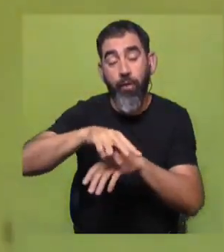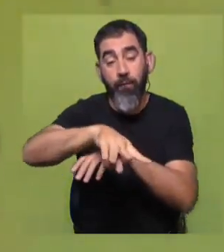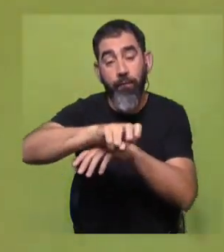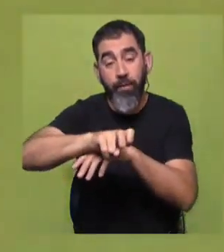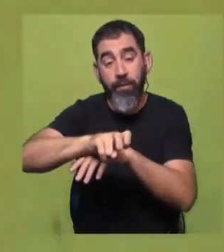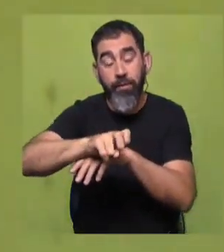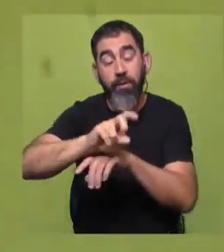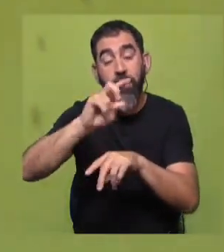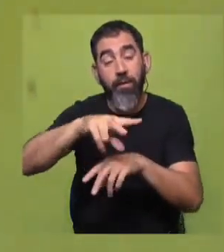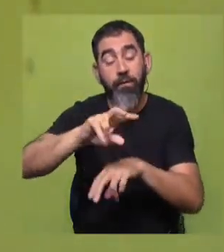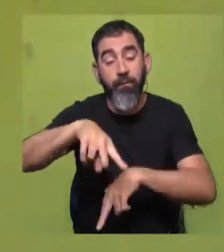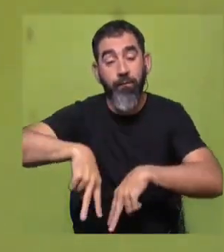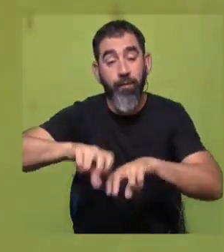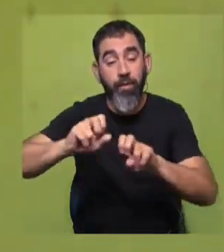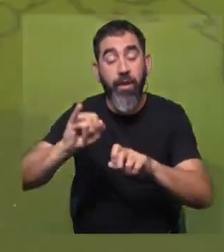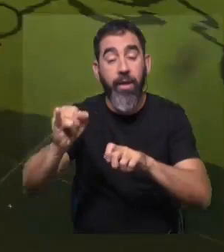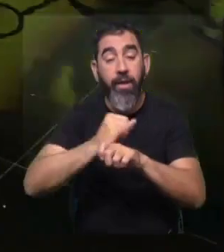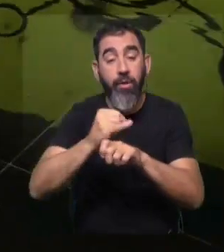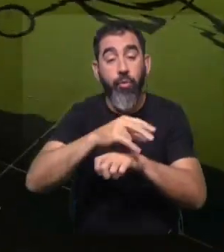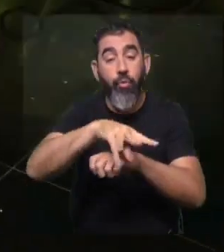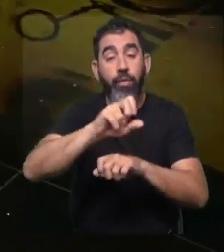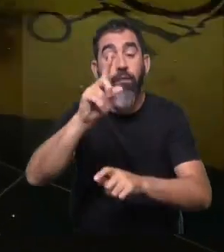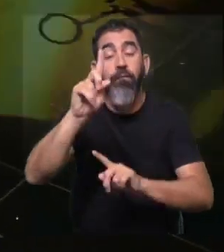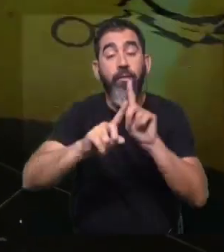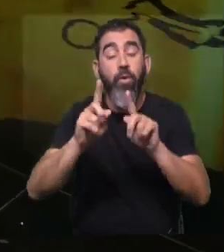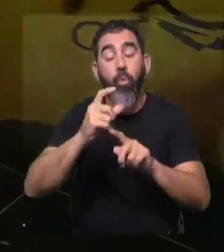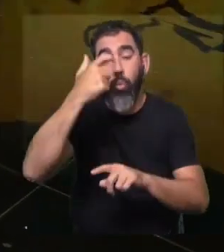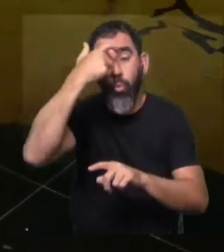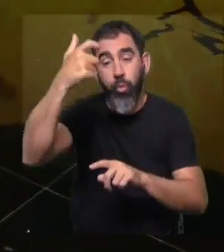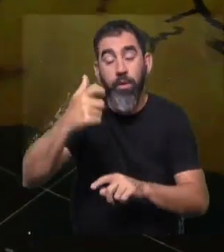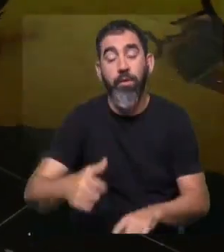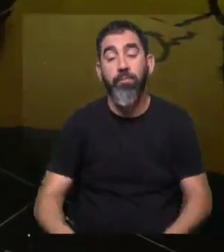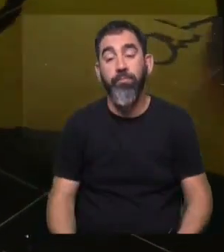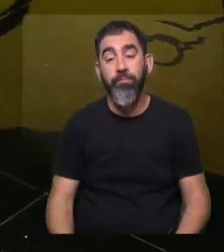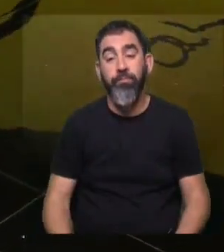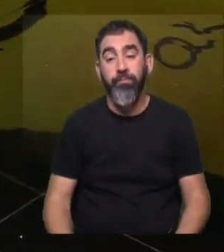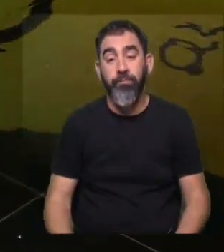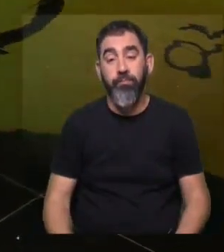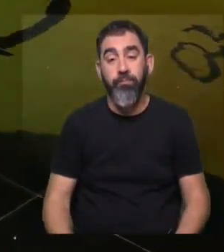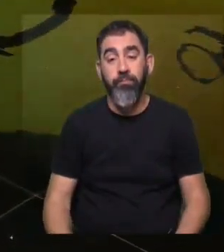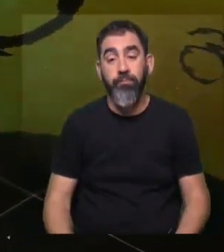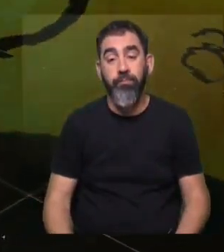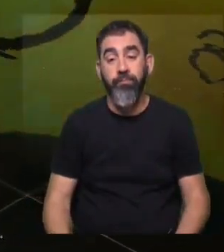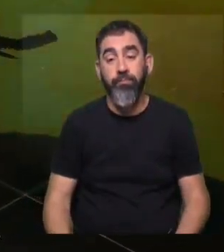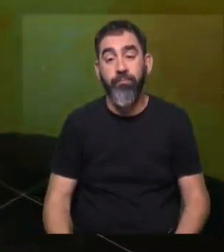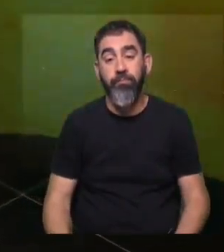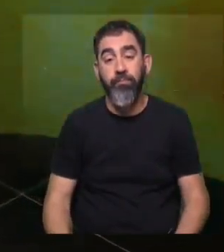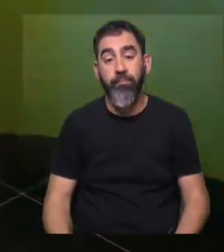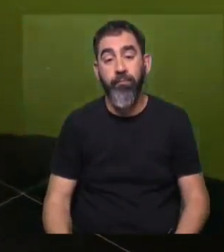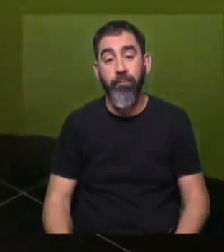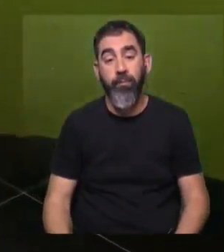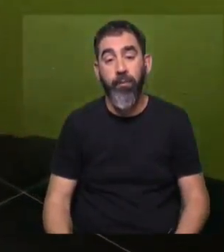médica del Instituto de Física de Facultad de Ciencias. Bienvenida, muchas gracias. Bueno, gracias Gustavo. Carolina,